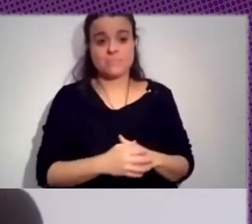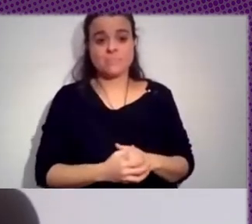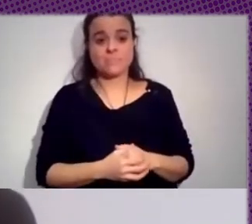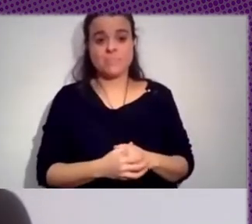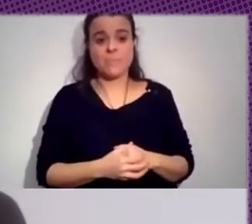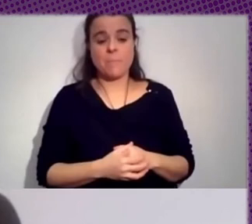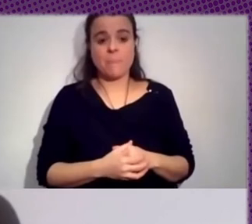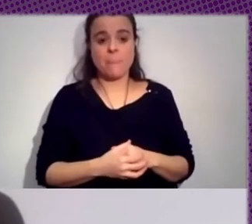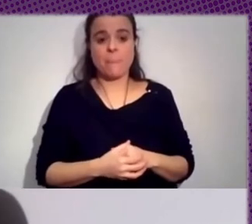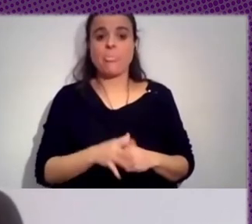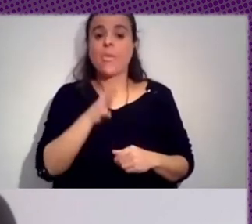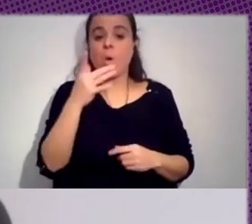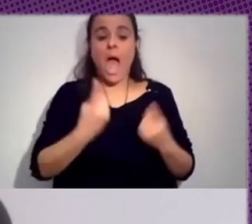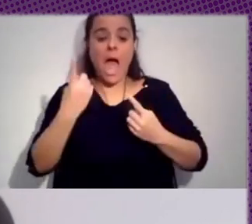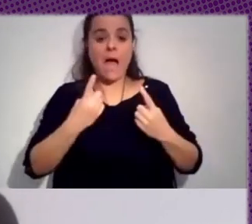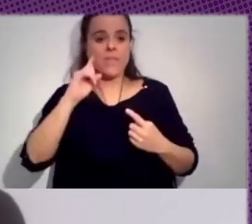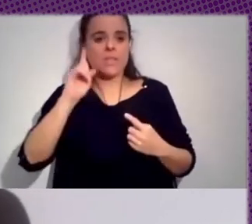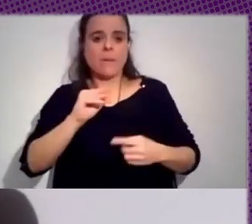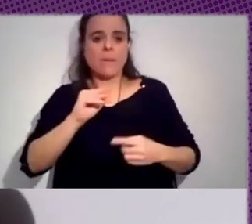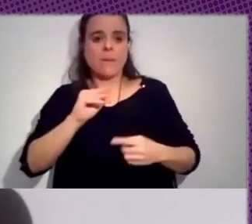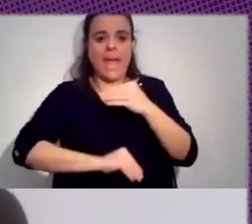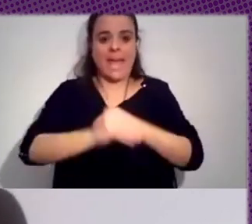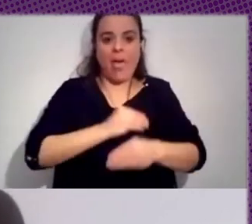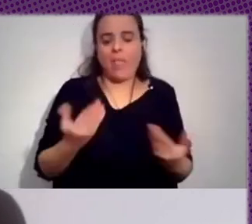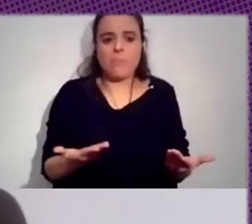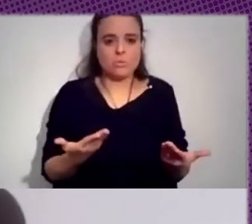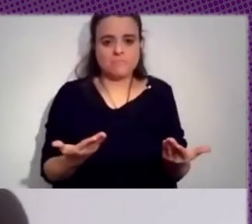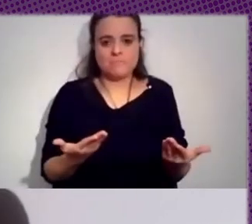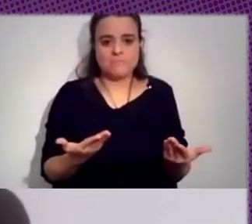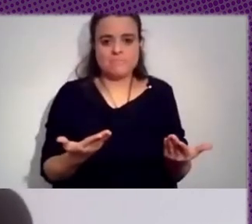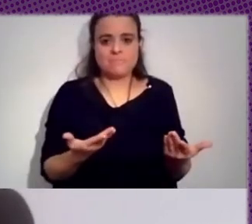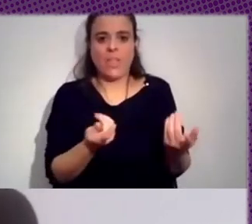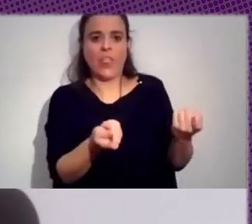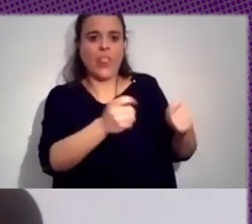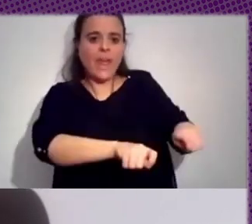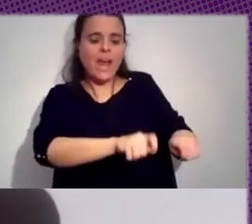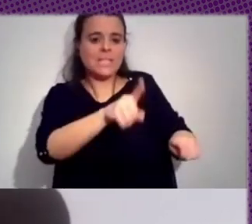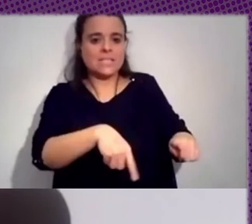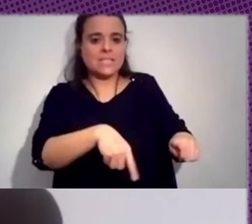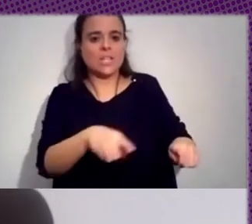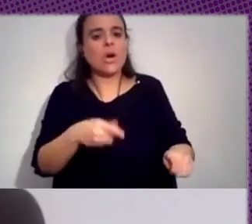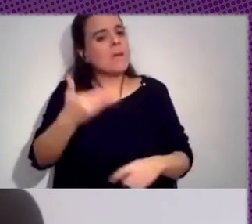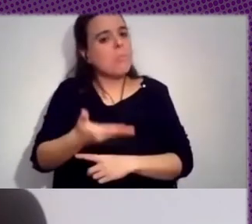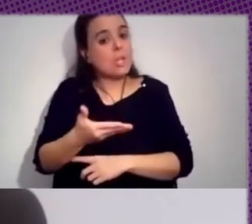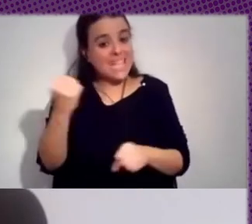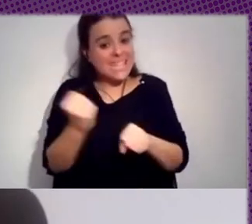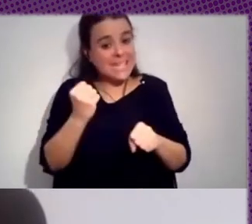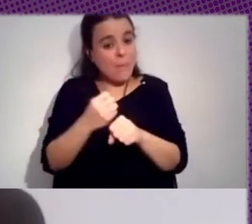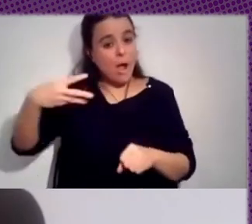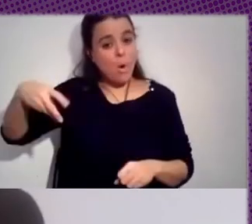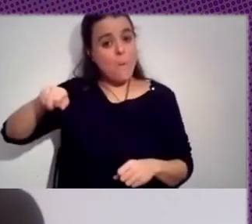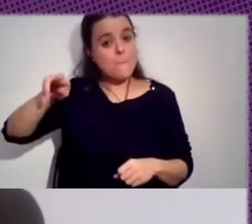bloquear, tal, no sé qué, bueno, pues yo creo que es súper recomendable, bueno, seguir la cuenta de no le des casito y el trabajo que hace Marta y